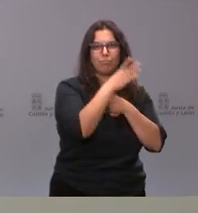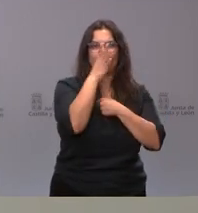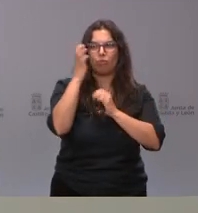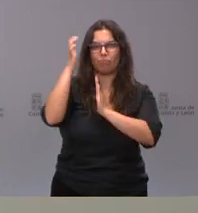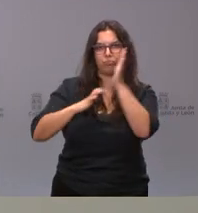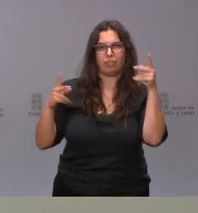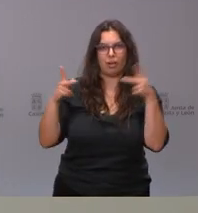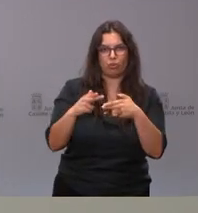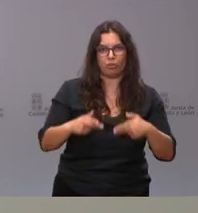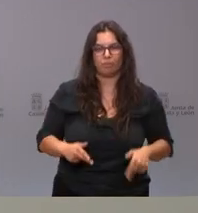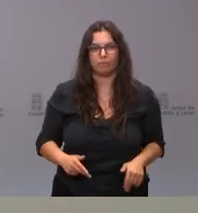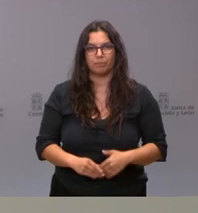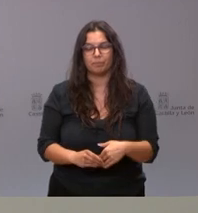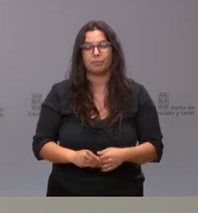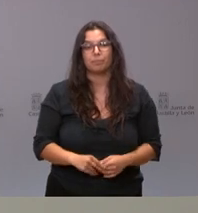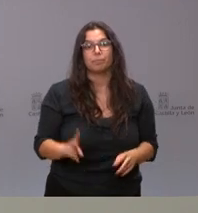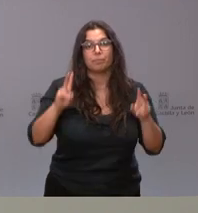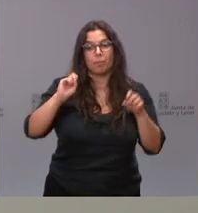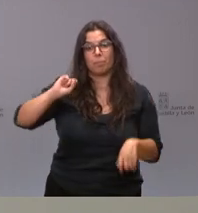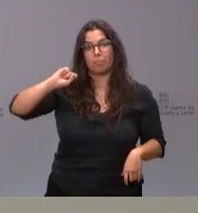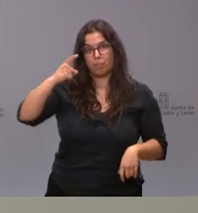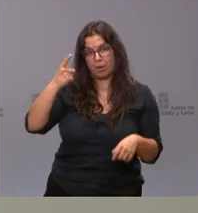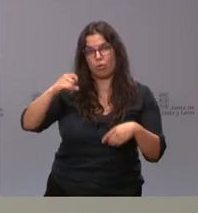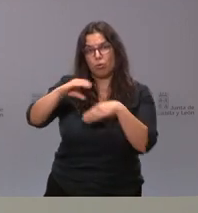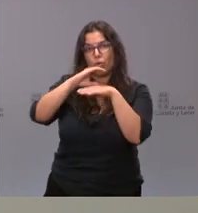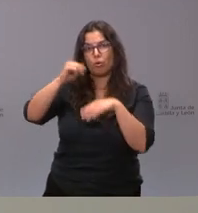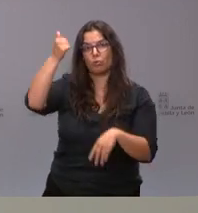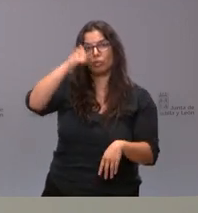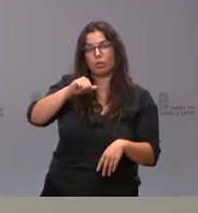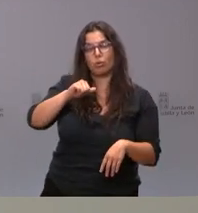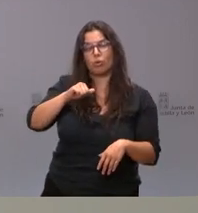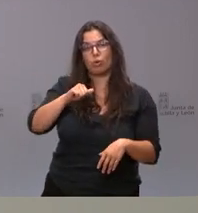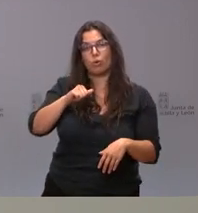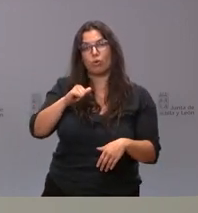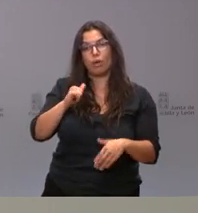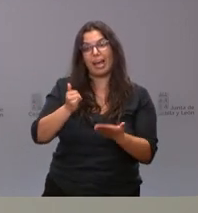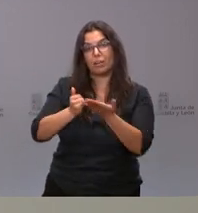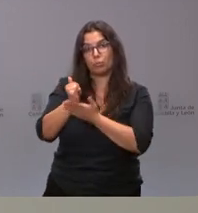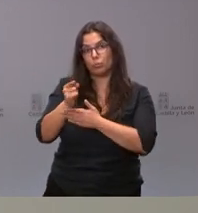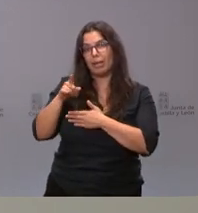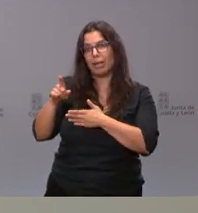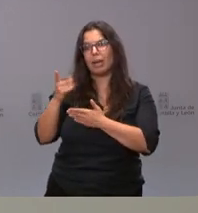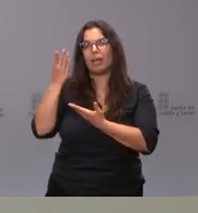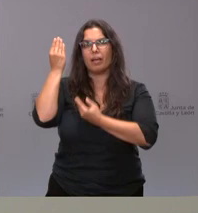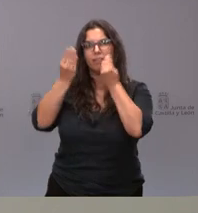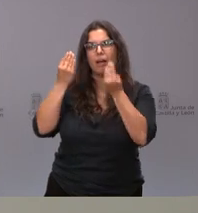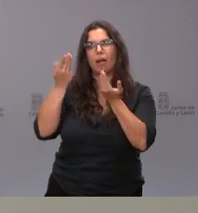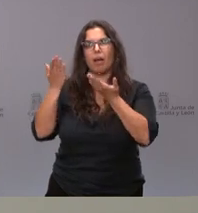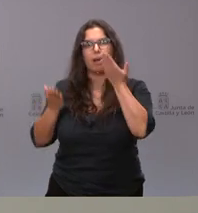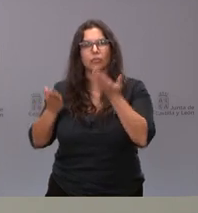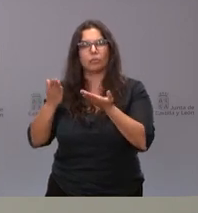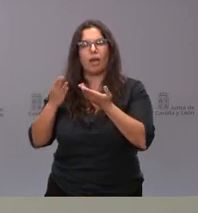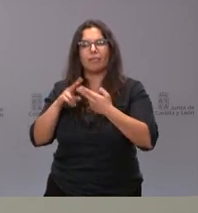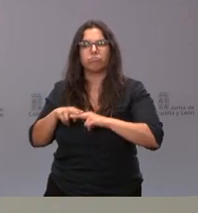Pues, sobre lo primero, el consejero hará un análisis y una evaluación. Y